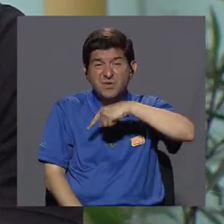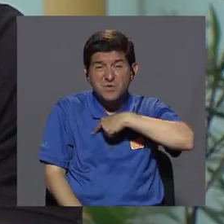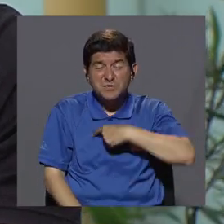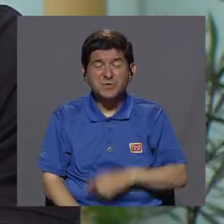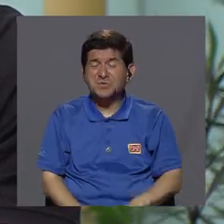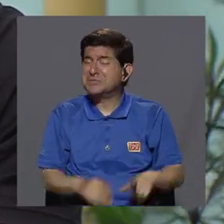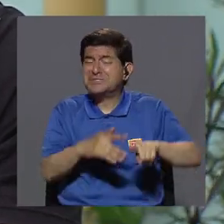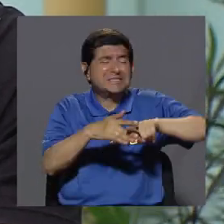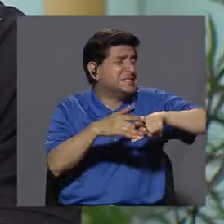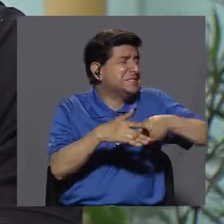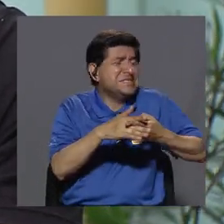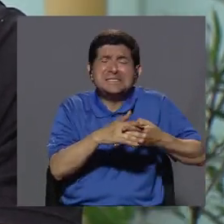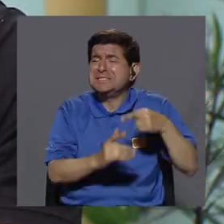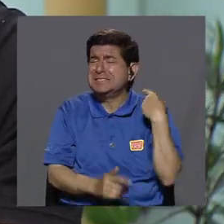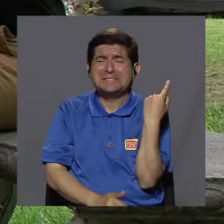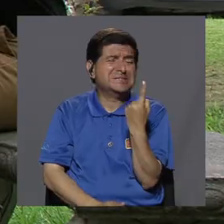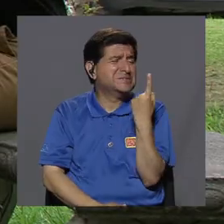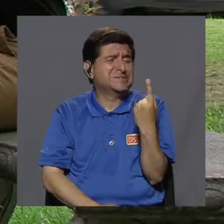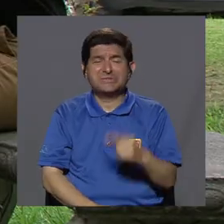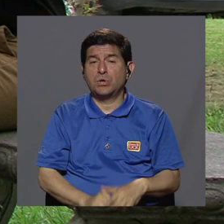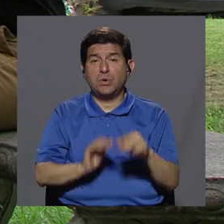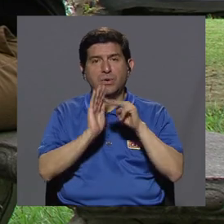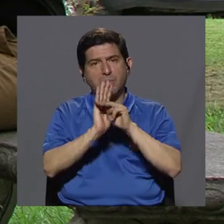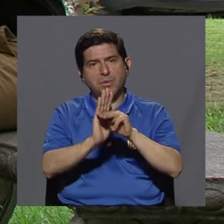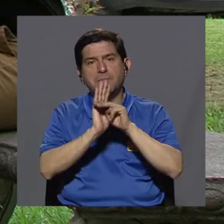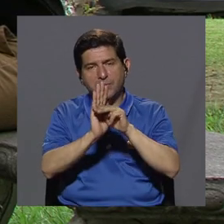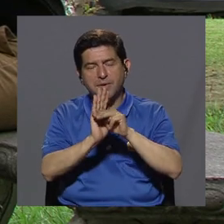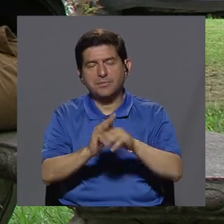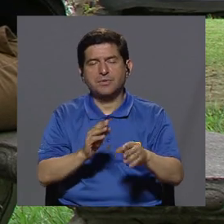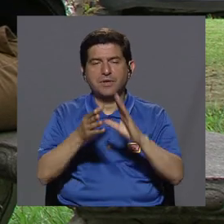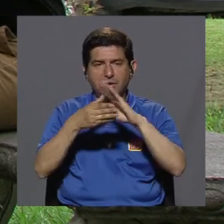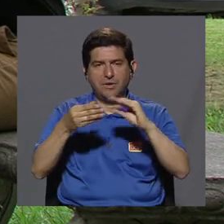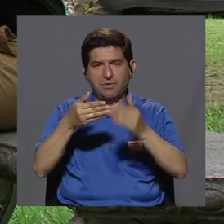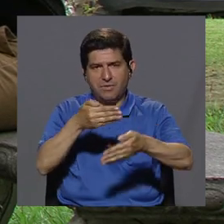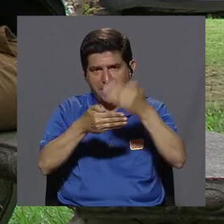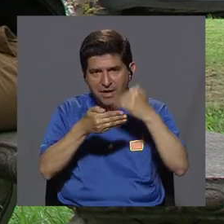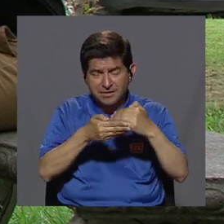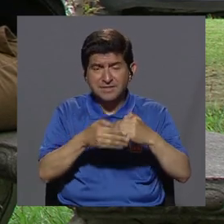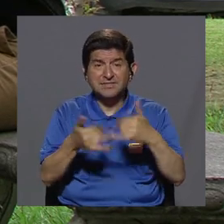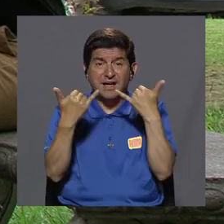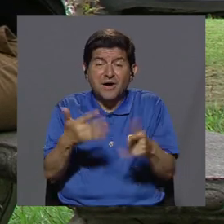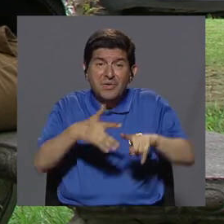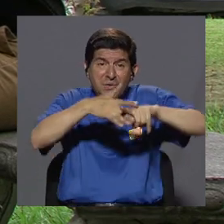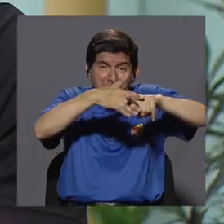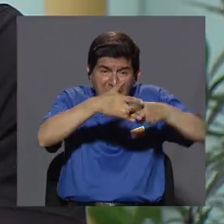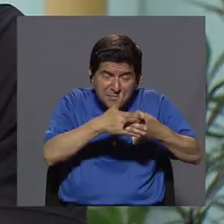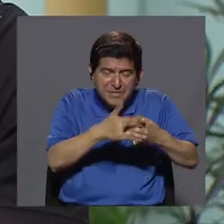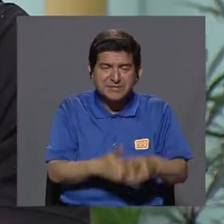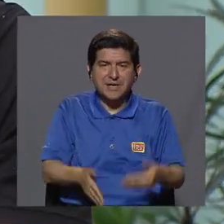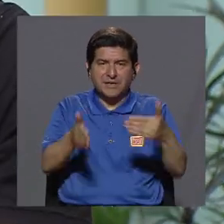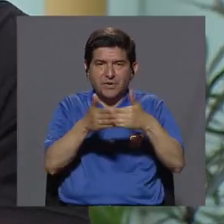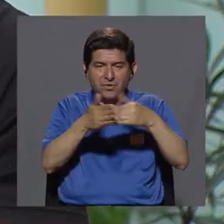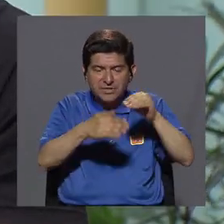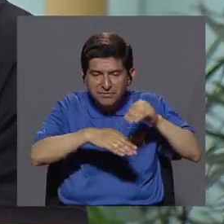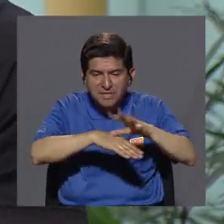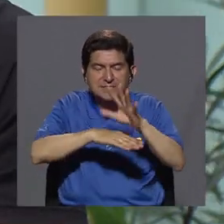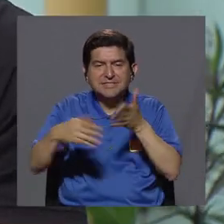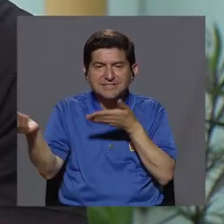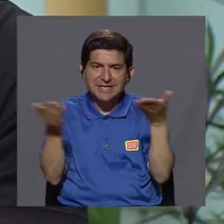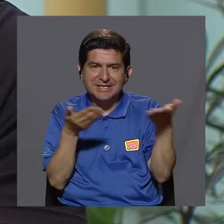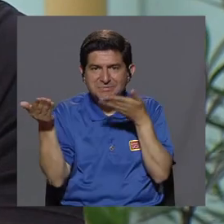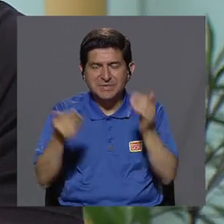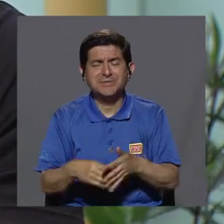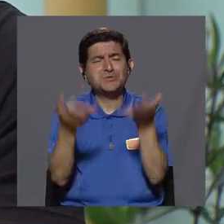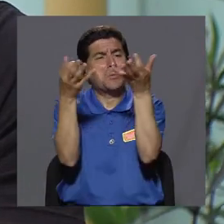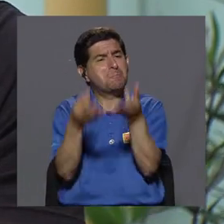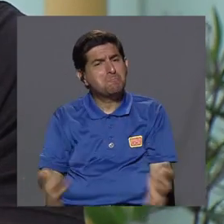por así decirlo, en pañales, ¿verdad? Por el modelo que le comentaba, es empezar desde la reorientación de los servicios.